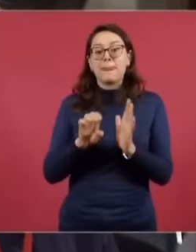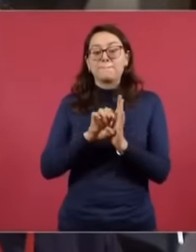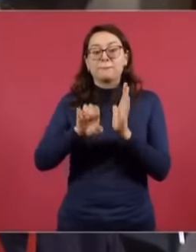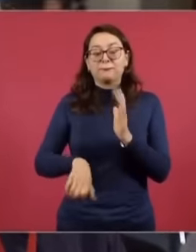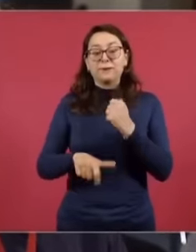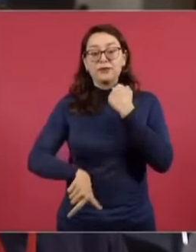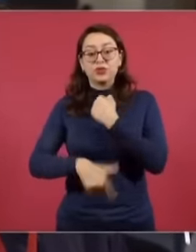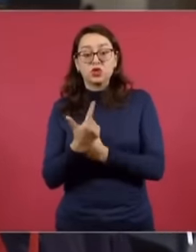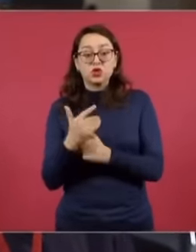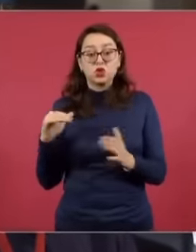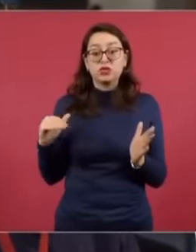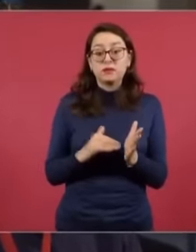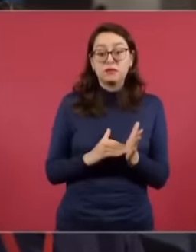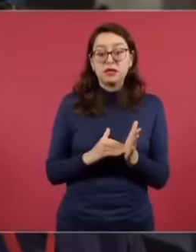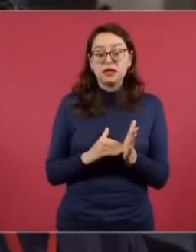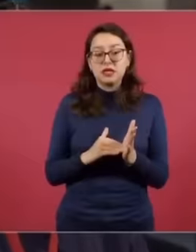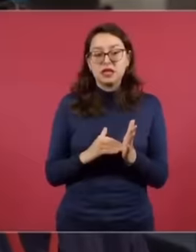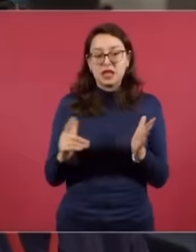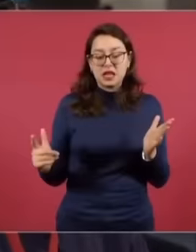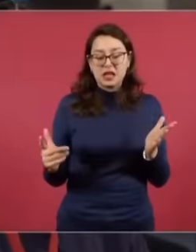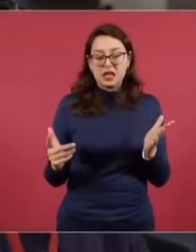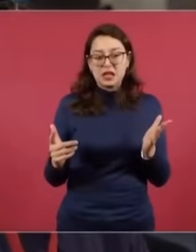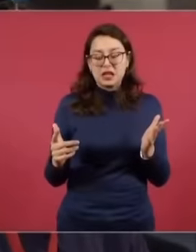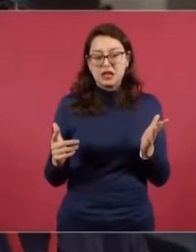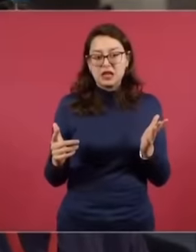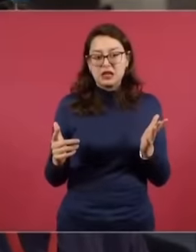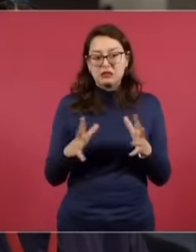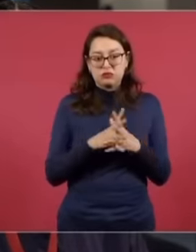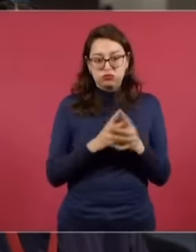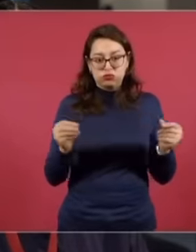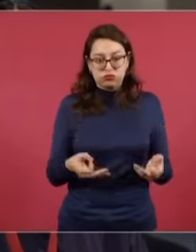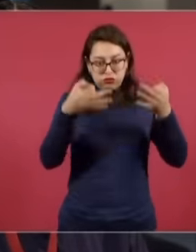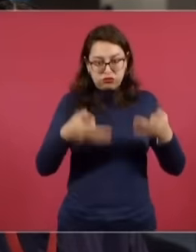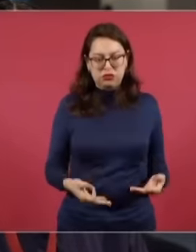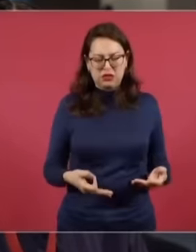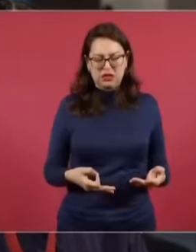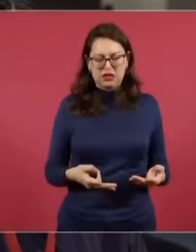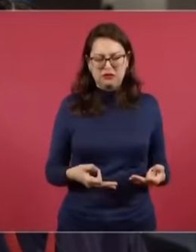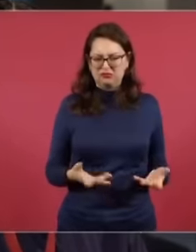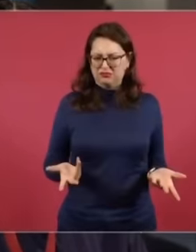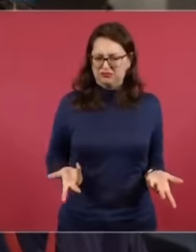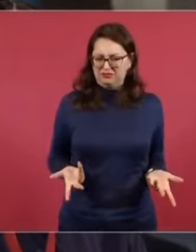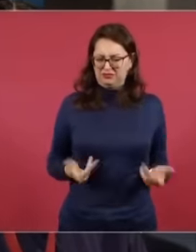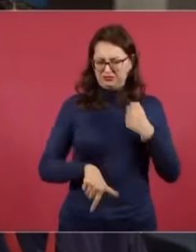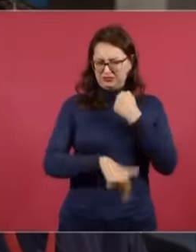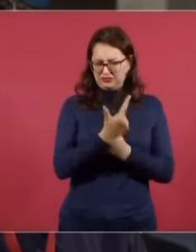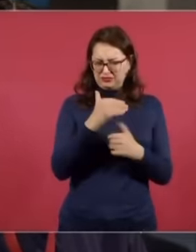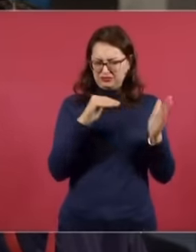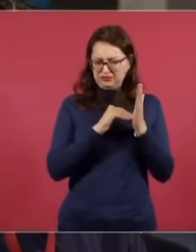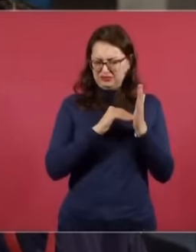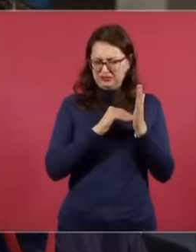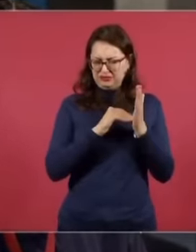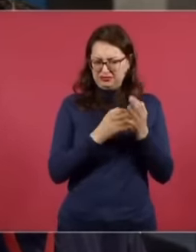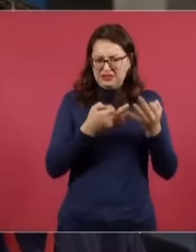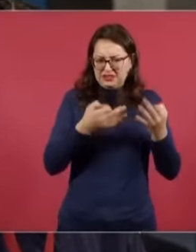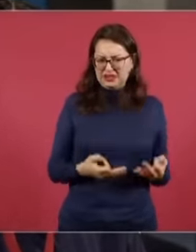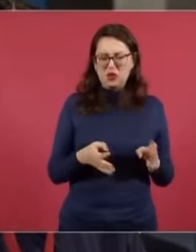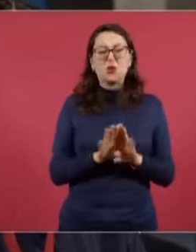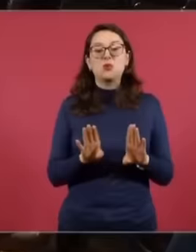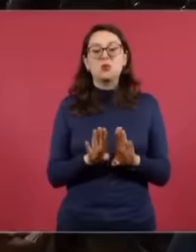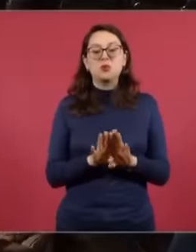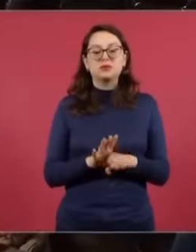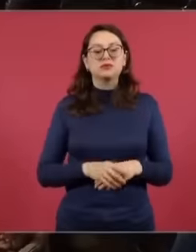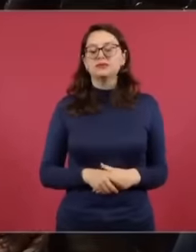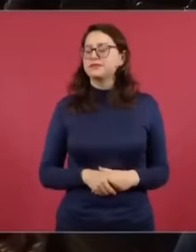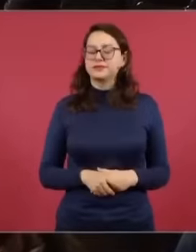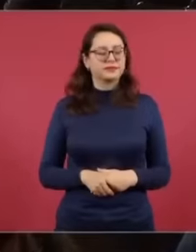mil que mencionan que legalmente o formalmente desaparecidos en los registros, esos 12 mil, ¿de qué entidades son? No